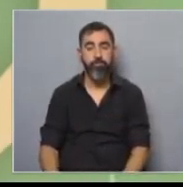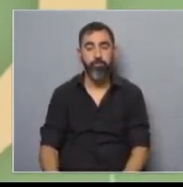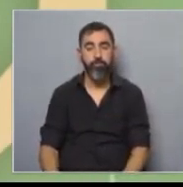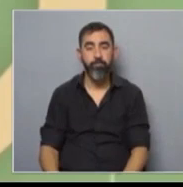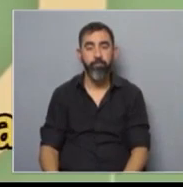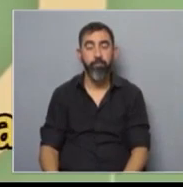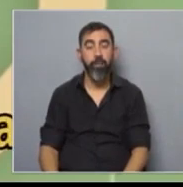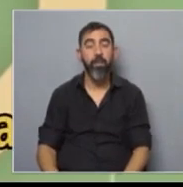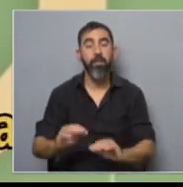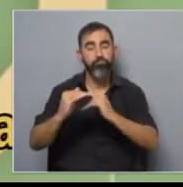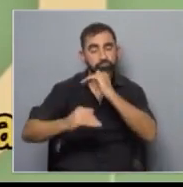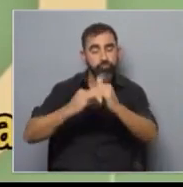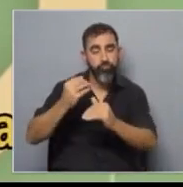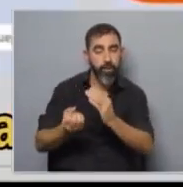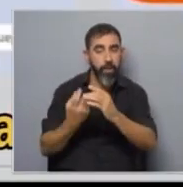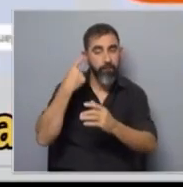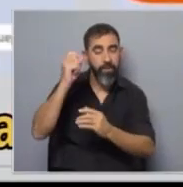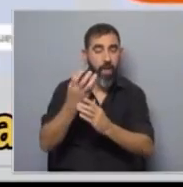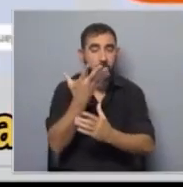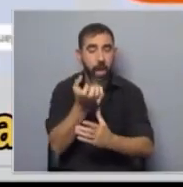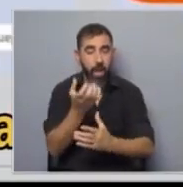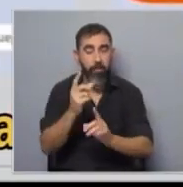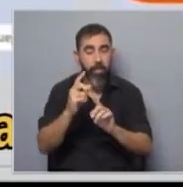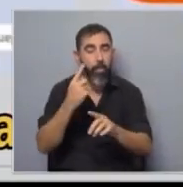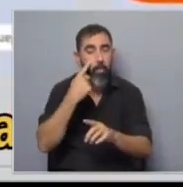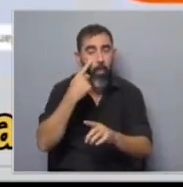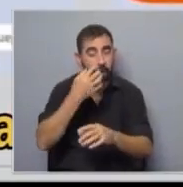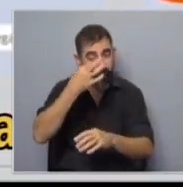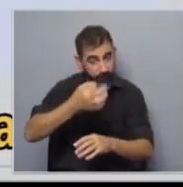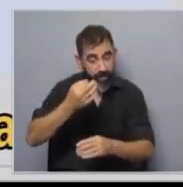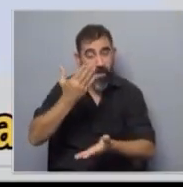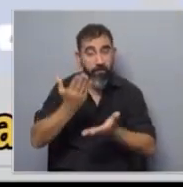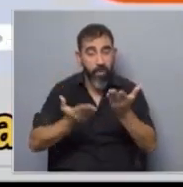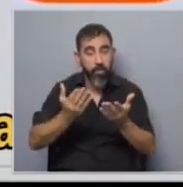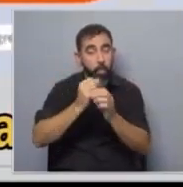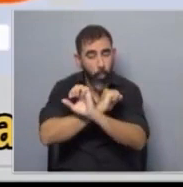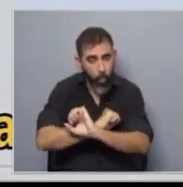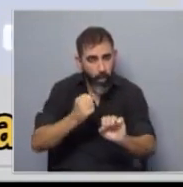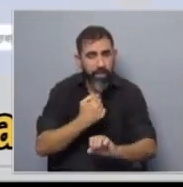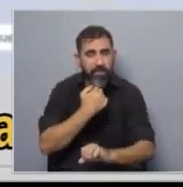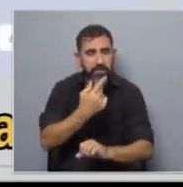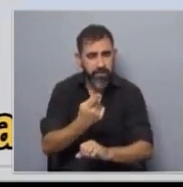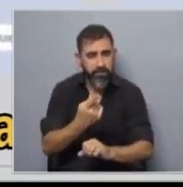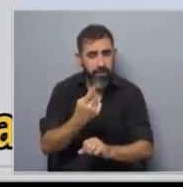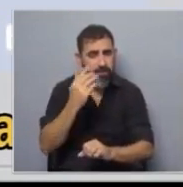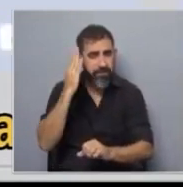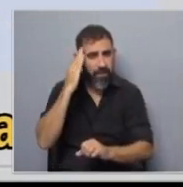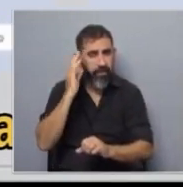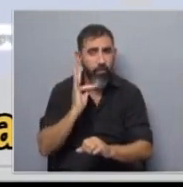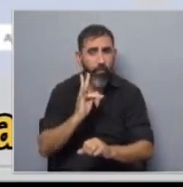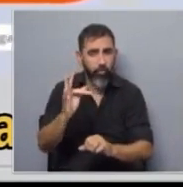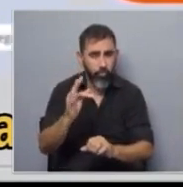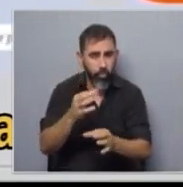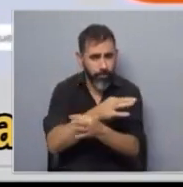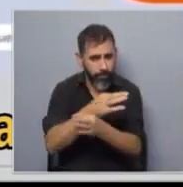Nosotros, además de desarrollar la app, teníamos que testear si efectivamente lo que estábamos evaluando nos permitía predecir y si podíamos